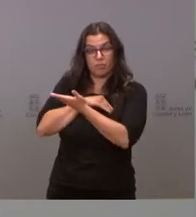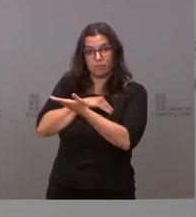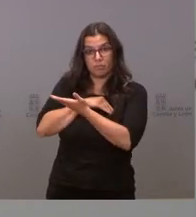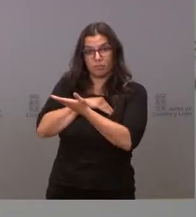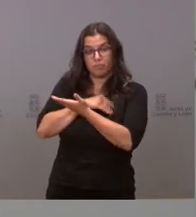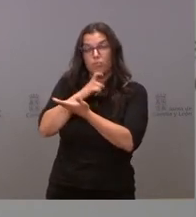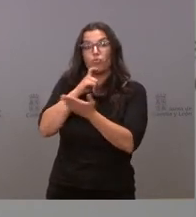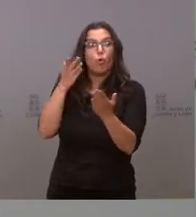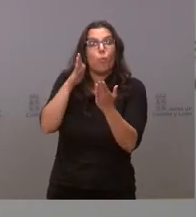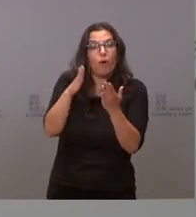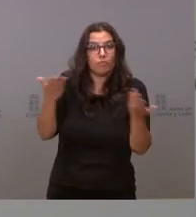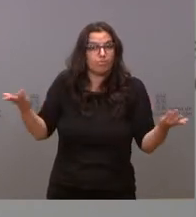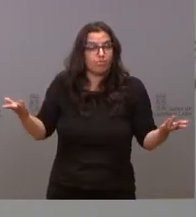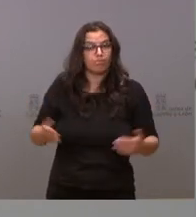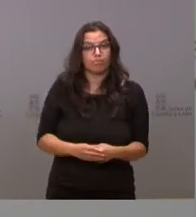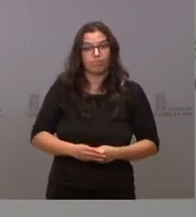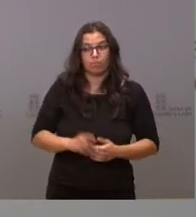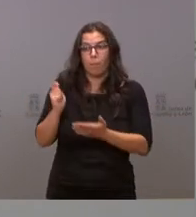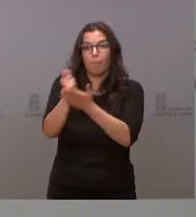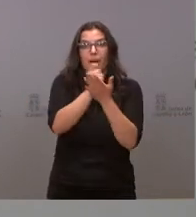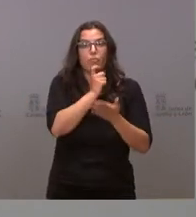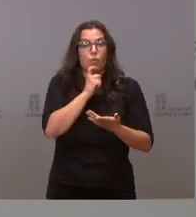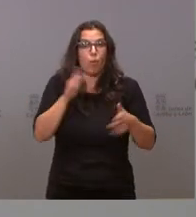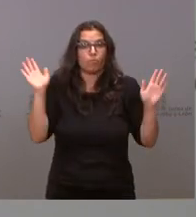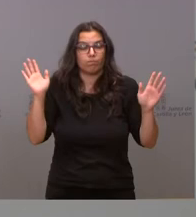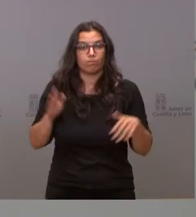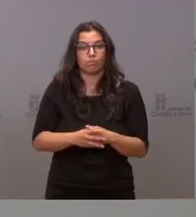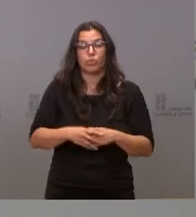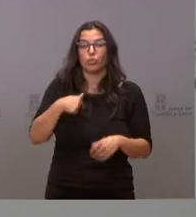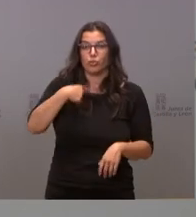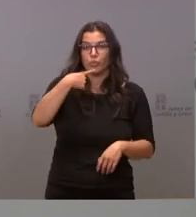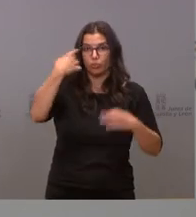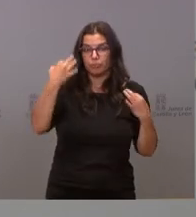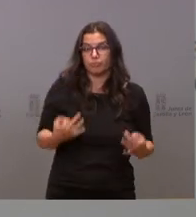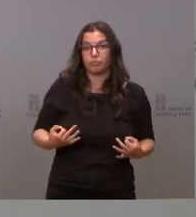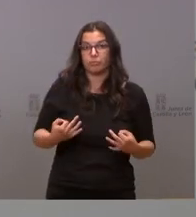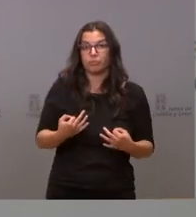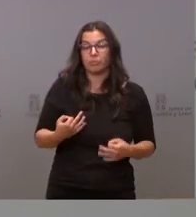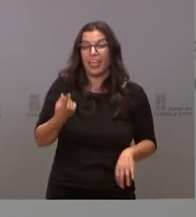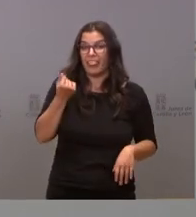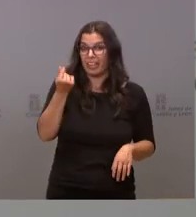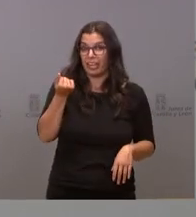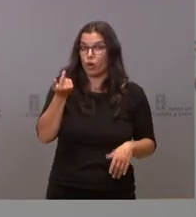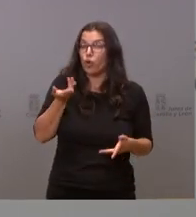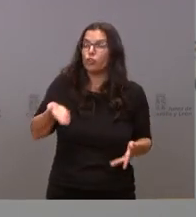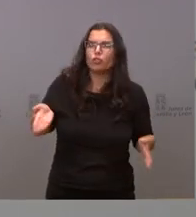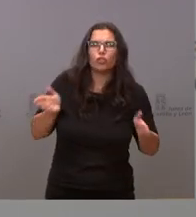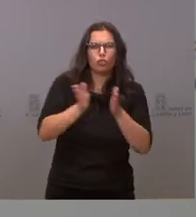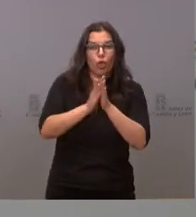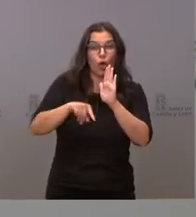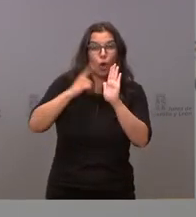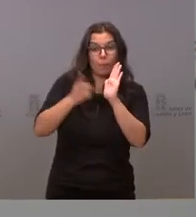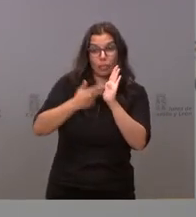afrontar este pago. Lo que sí puedo decir es es que todo ese dinero íntegramente